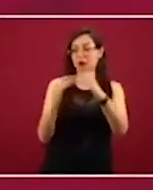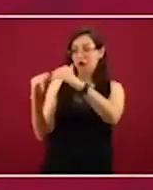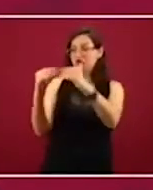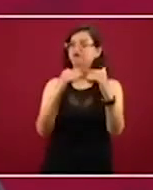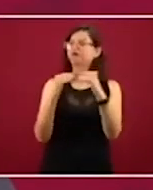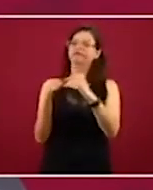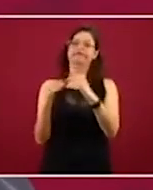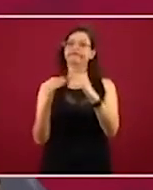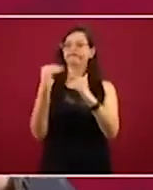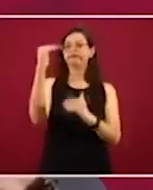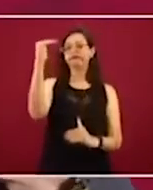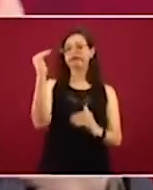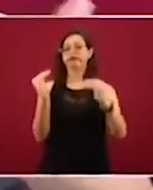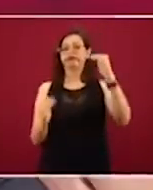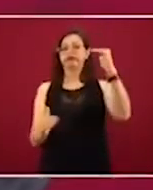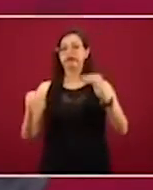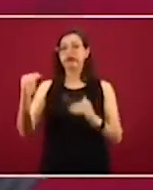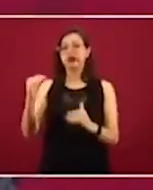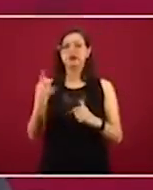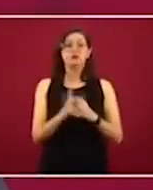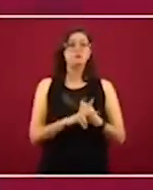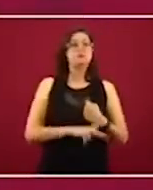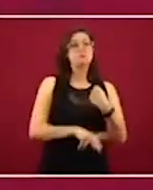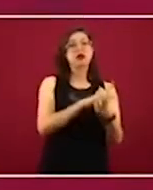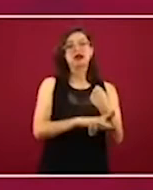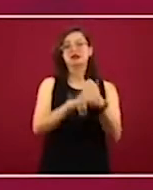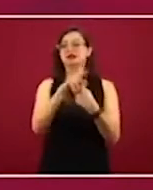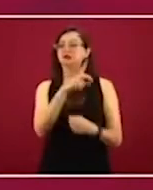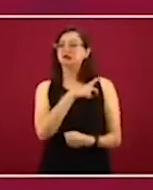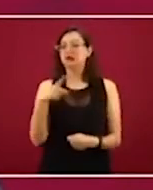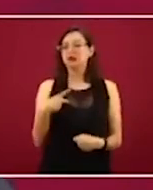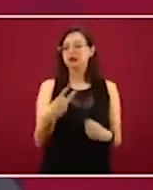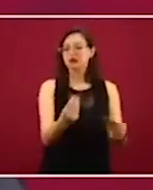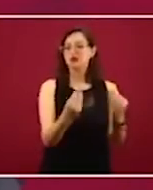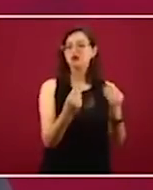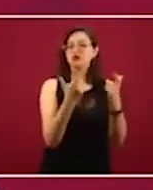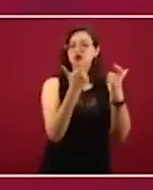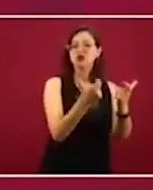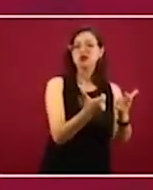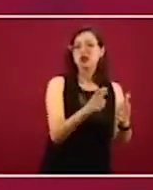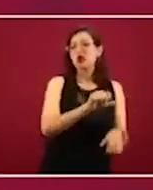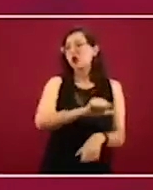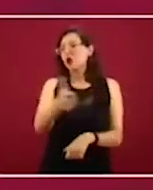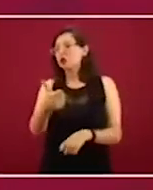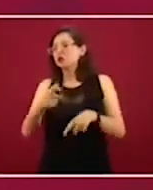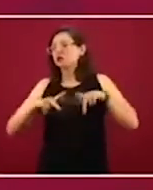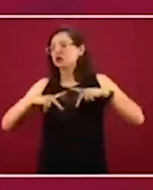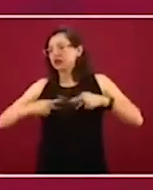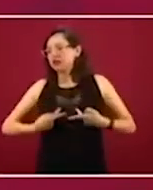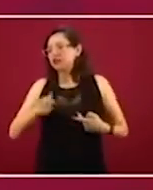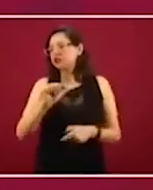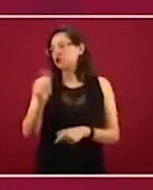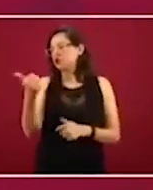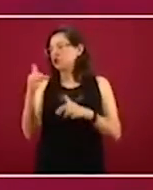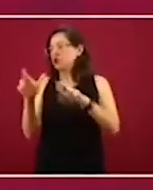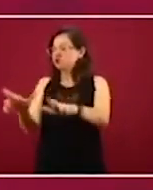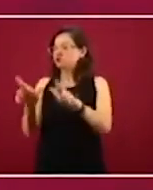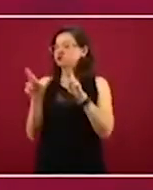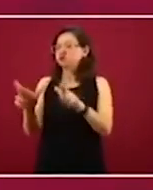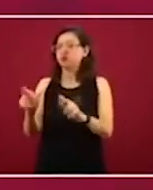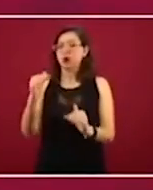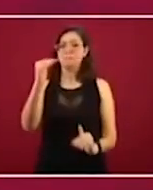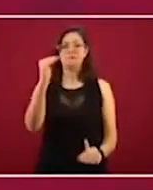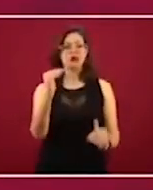porque hay países que tienen una situación más frágil que otros países, por la riqueza relativa de los países. Y hasta la